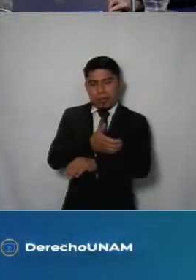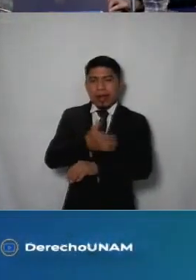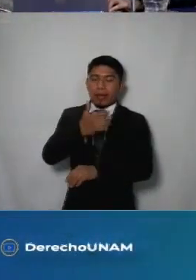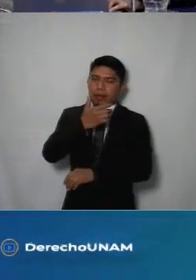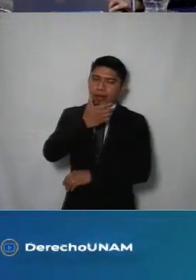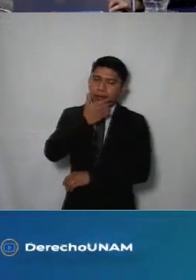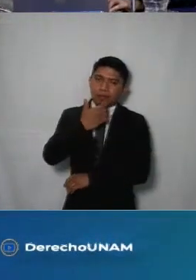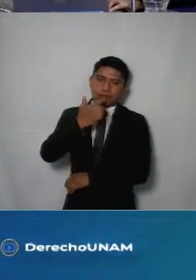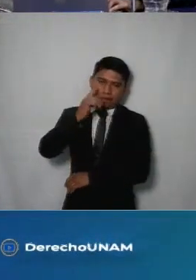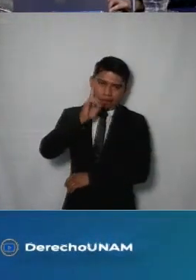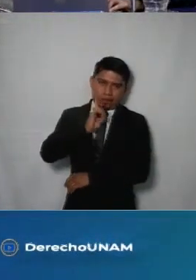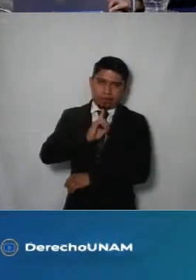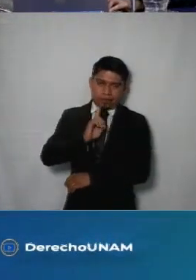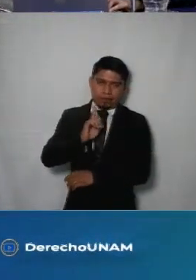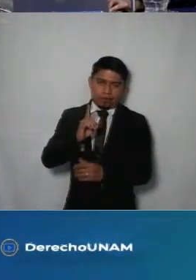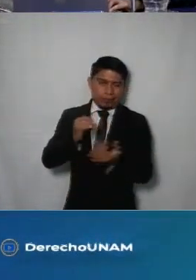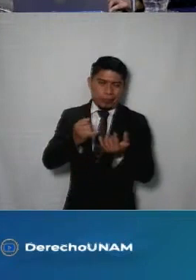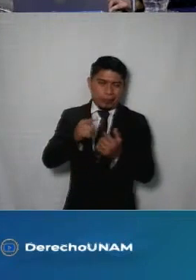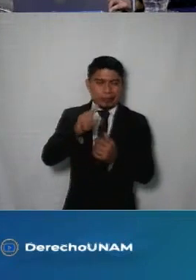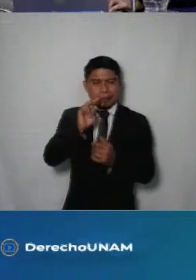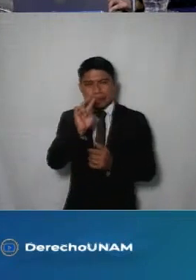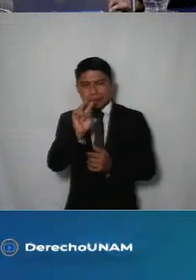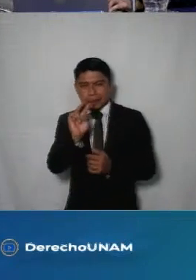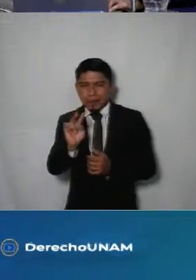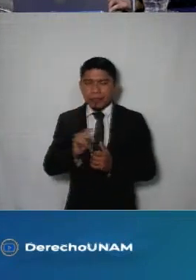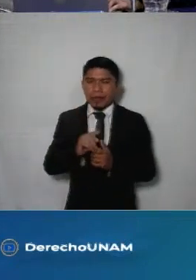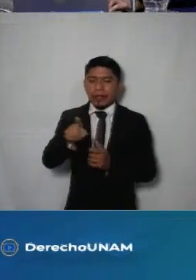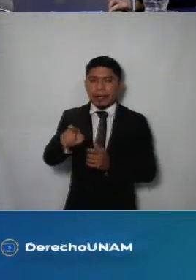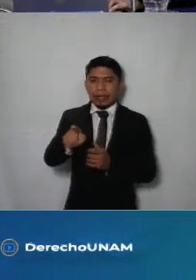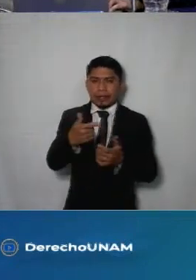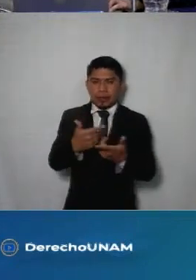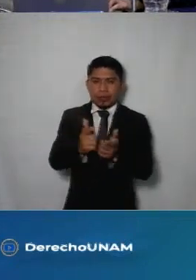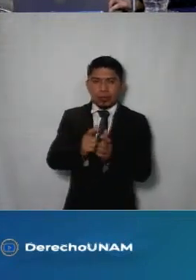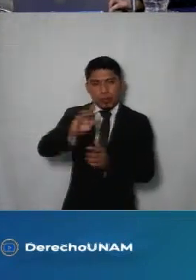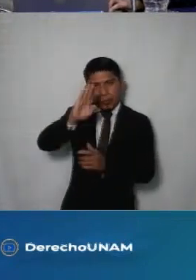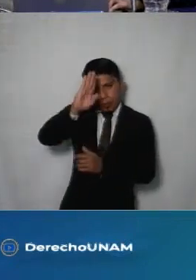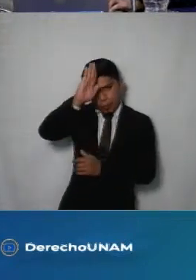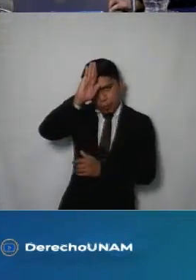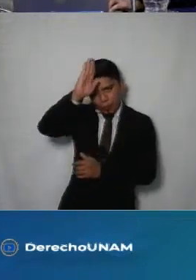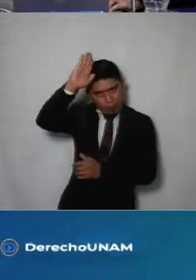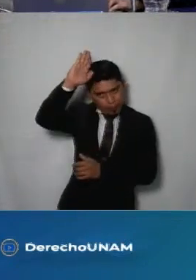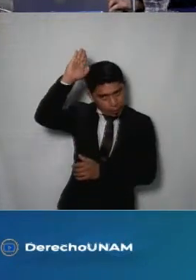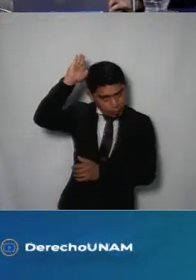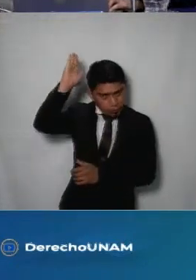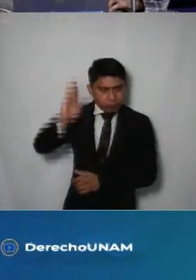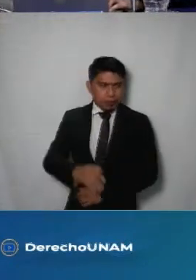compañeras y compañeros y este caso es del heroico cuerpo de bomberos